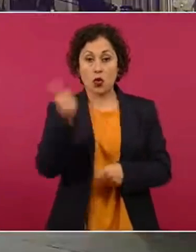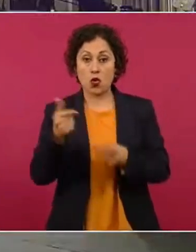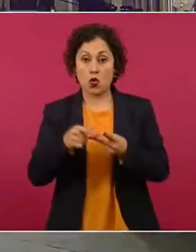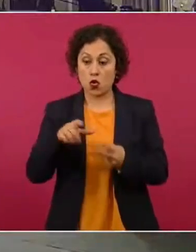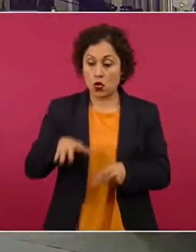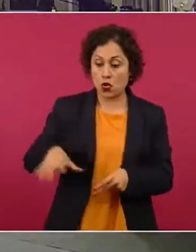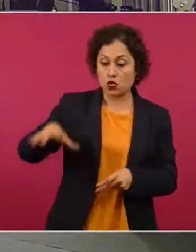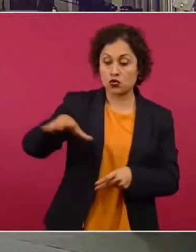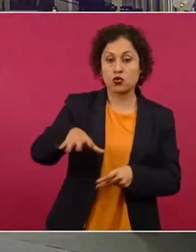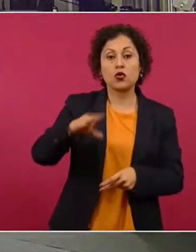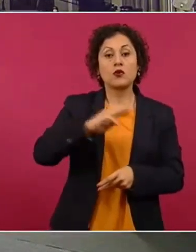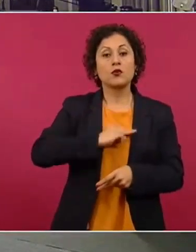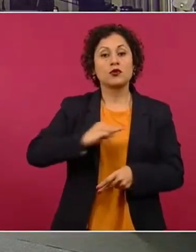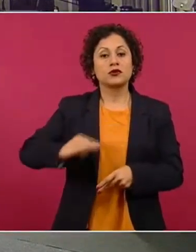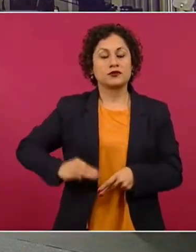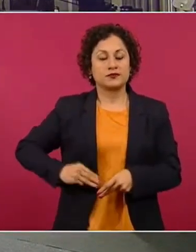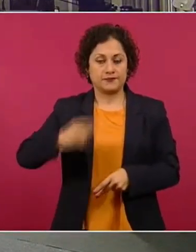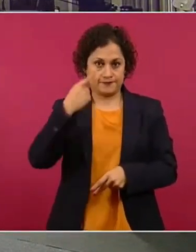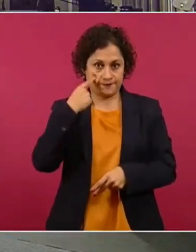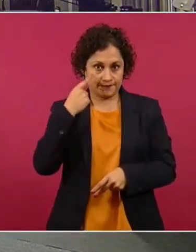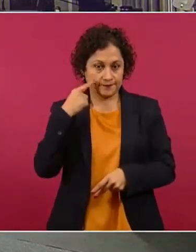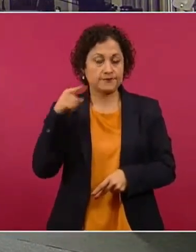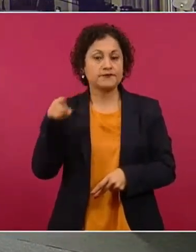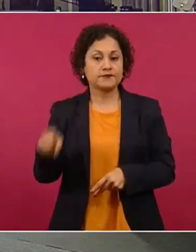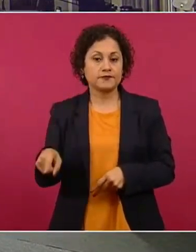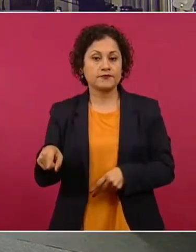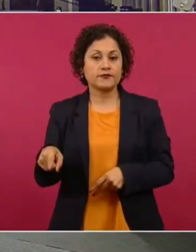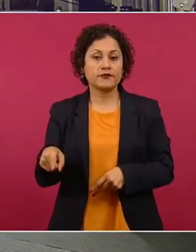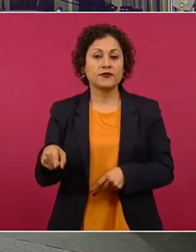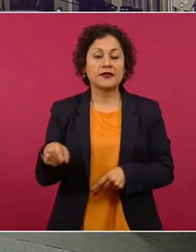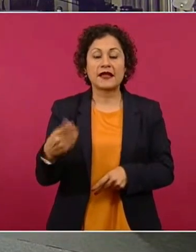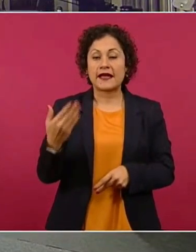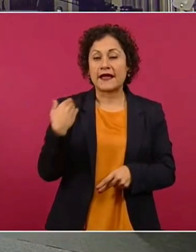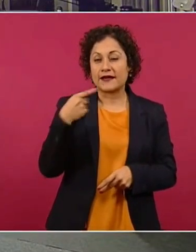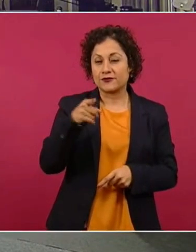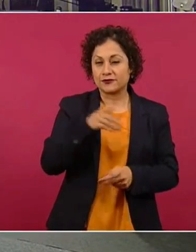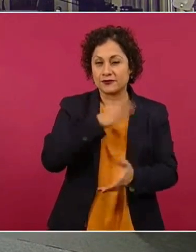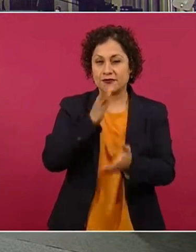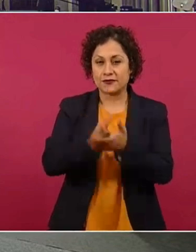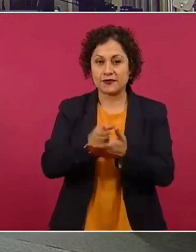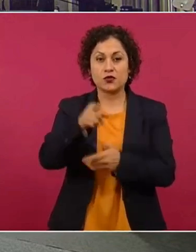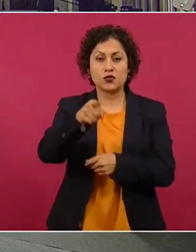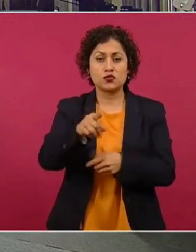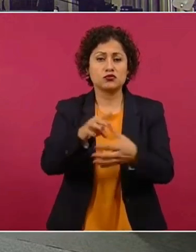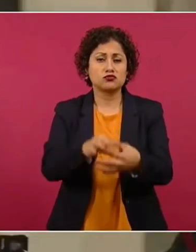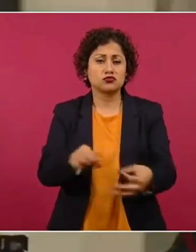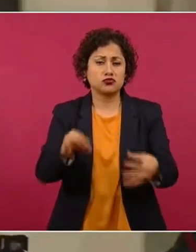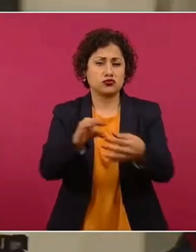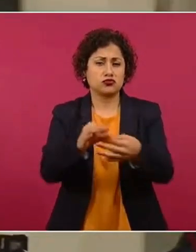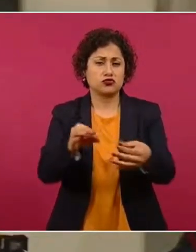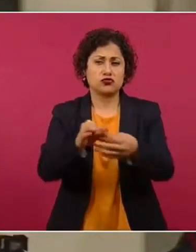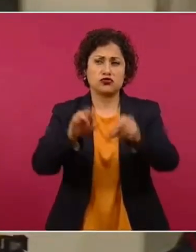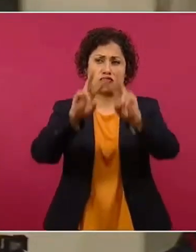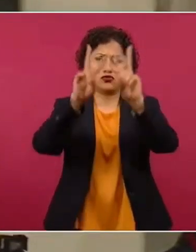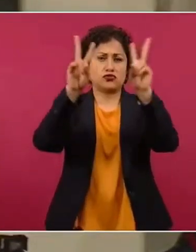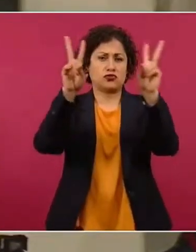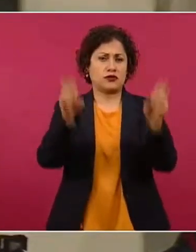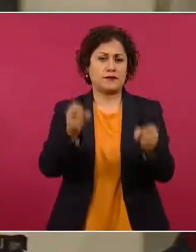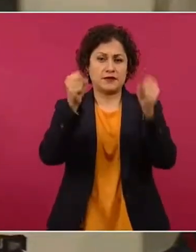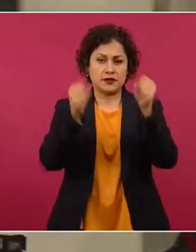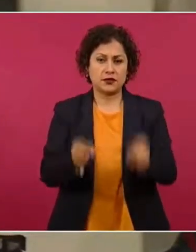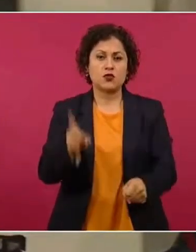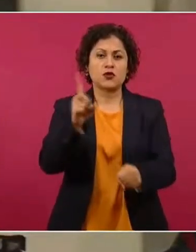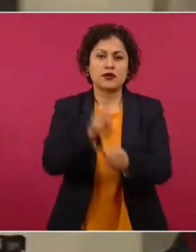municipal, mire, señor presidente, relacionado con la reciente visita, ustedes hicieron una amplia presentación del asunto de seguridad, los